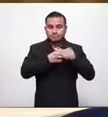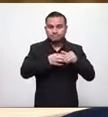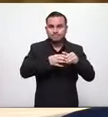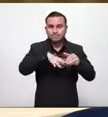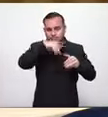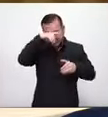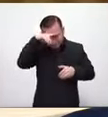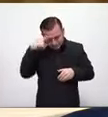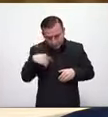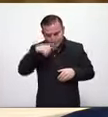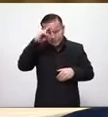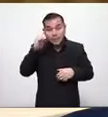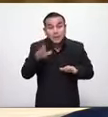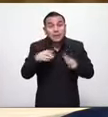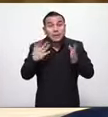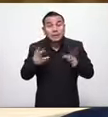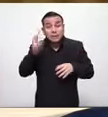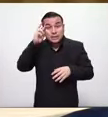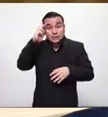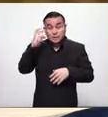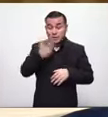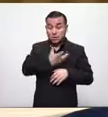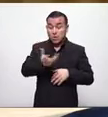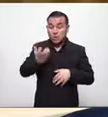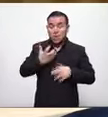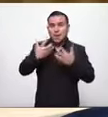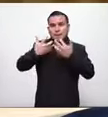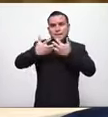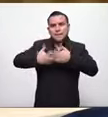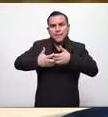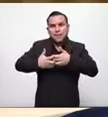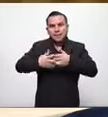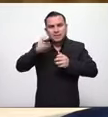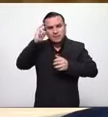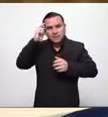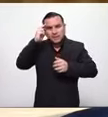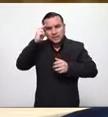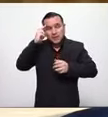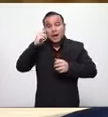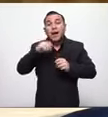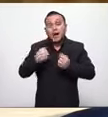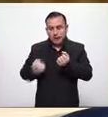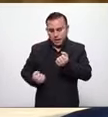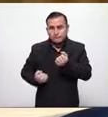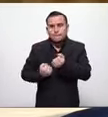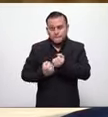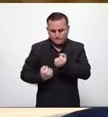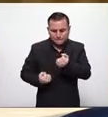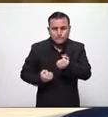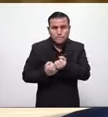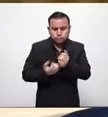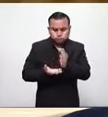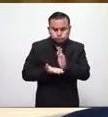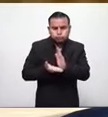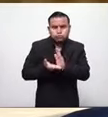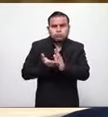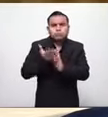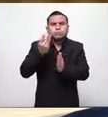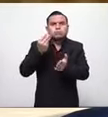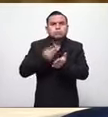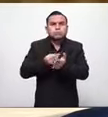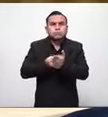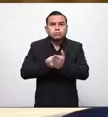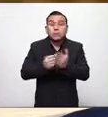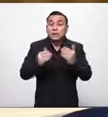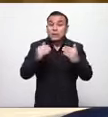pero si estos empresarios están poniendo de su parte y no se toman las